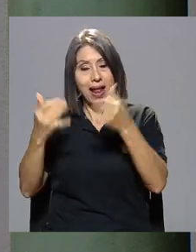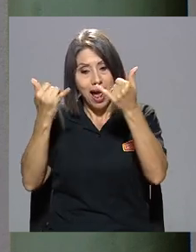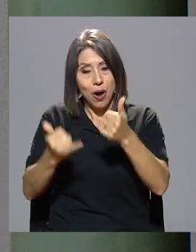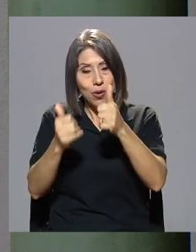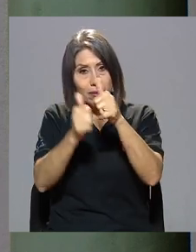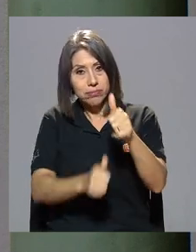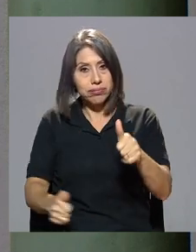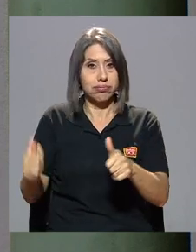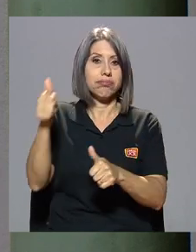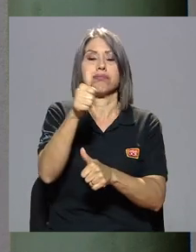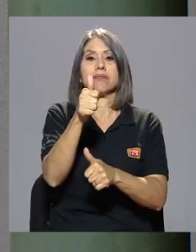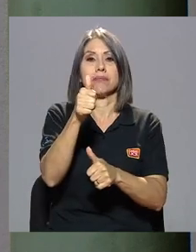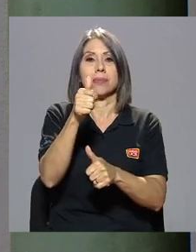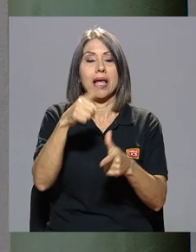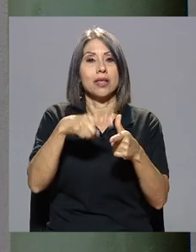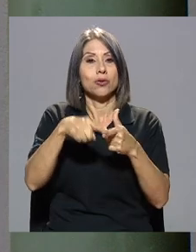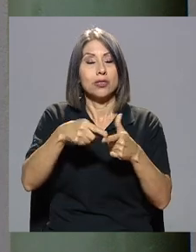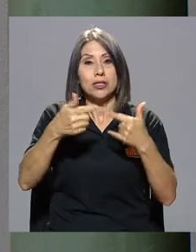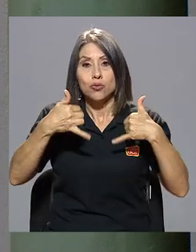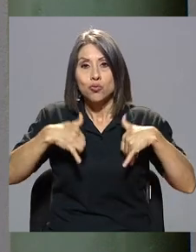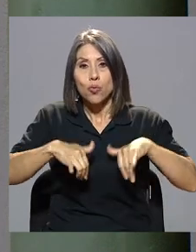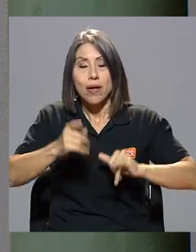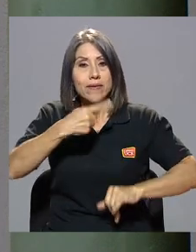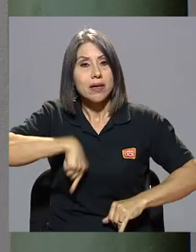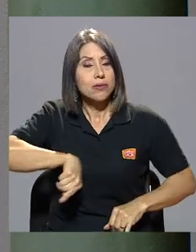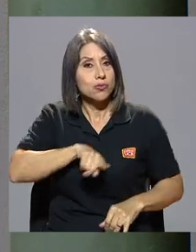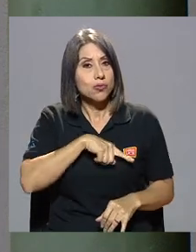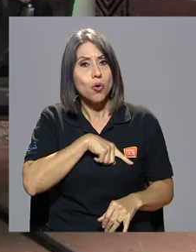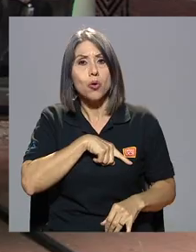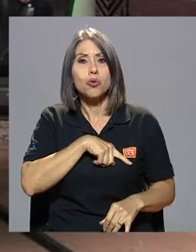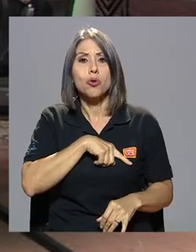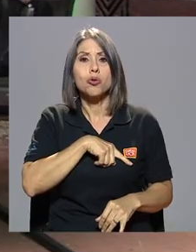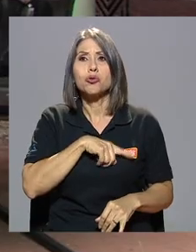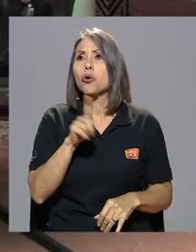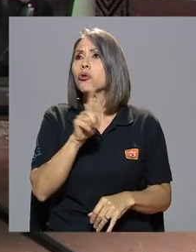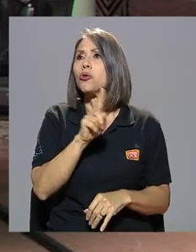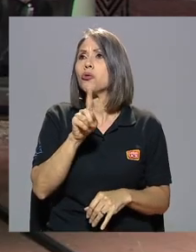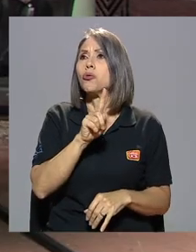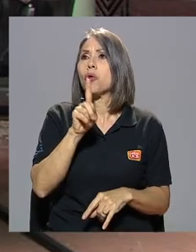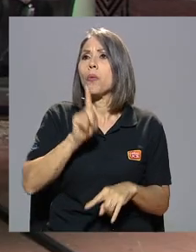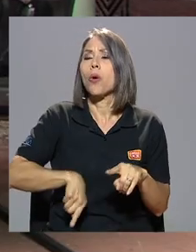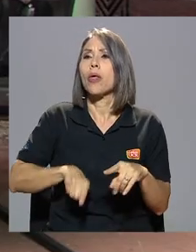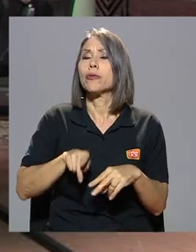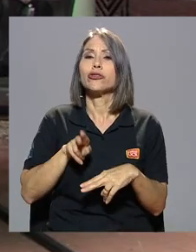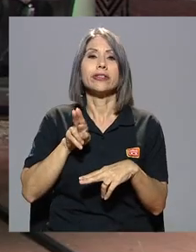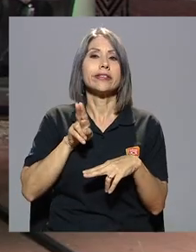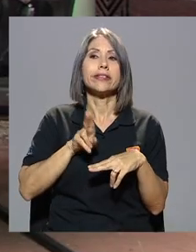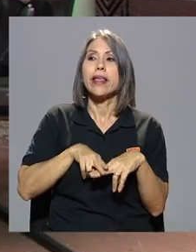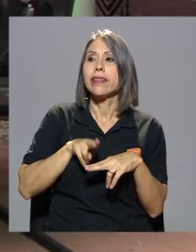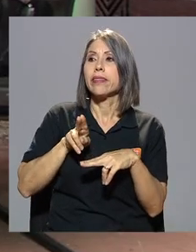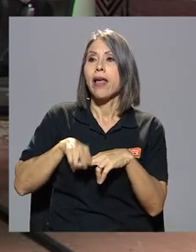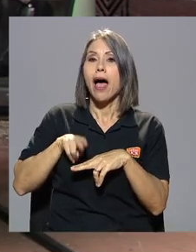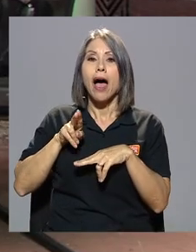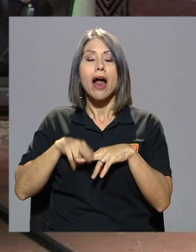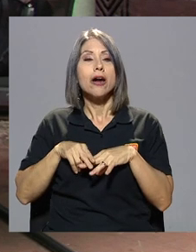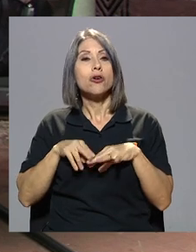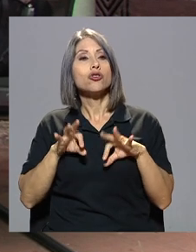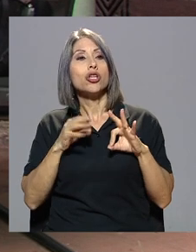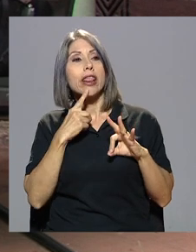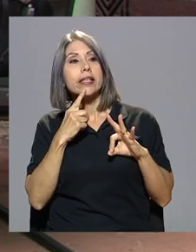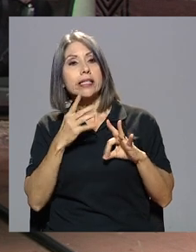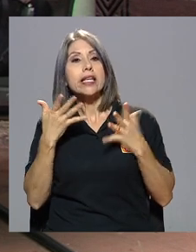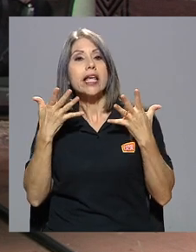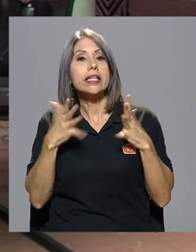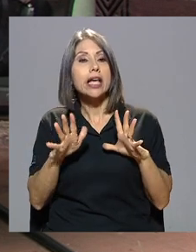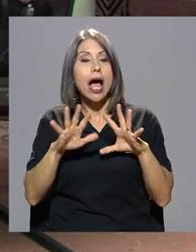plano entonces no estamos todavía como para sentarnos y decir que vamos a hacer un mundo